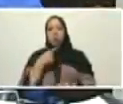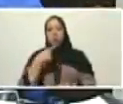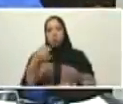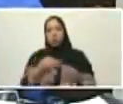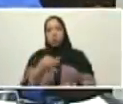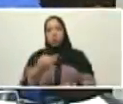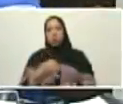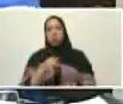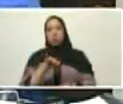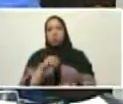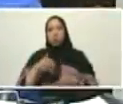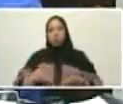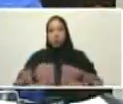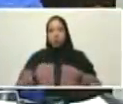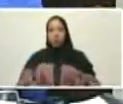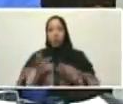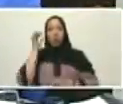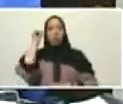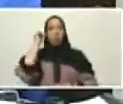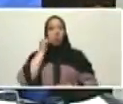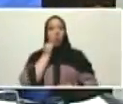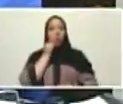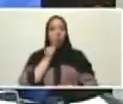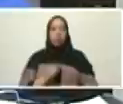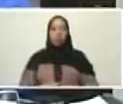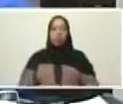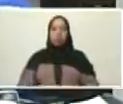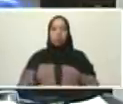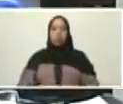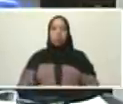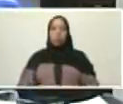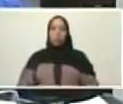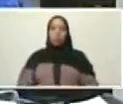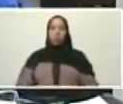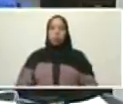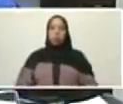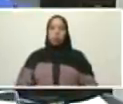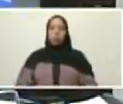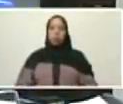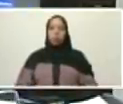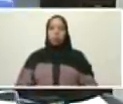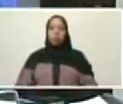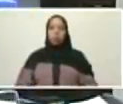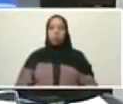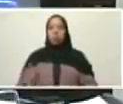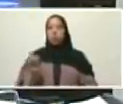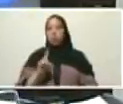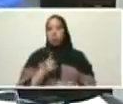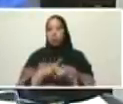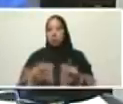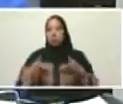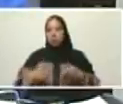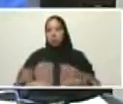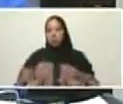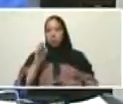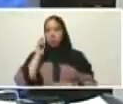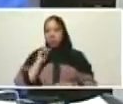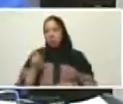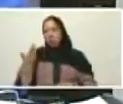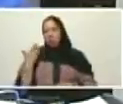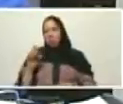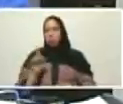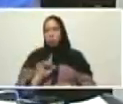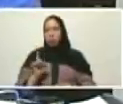mito y Flora fue hija de Bolívar pero así no fuera Flora Tristán hija del libertador Simón